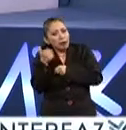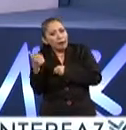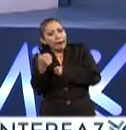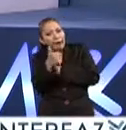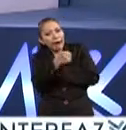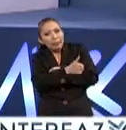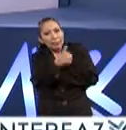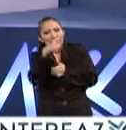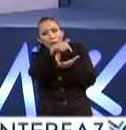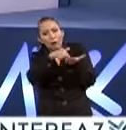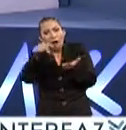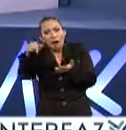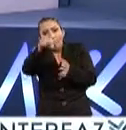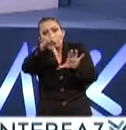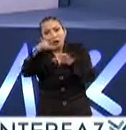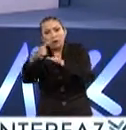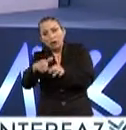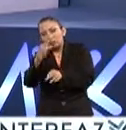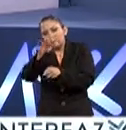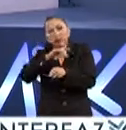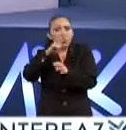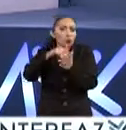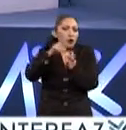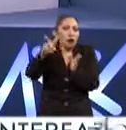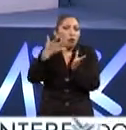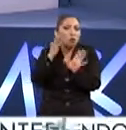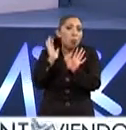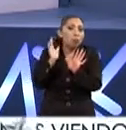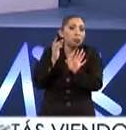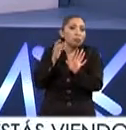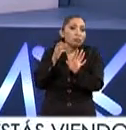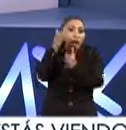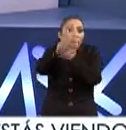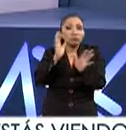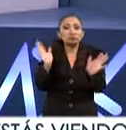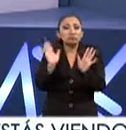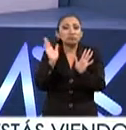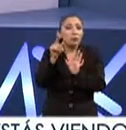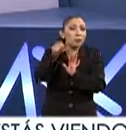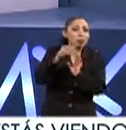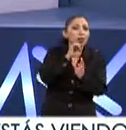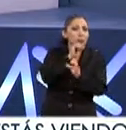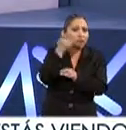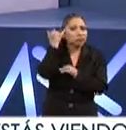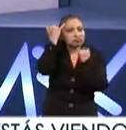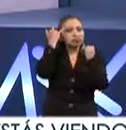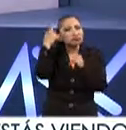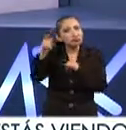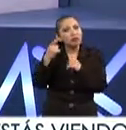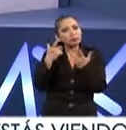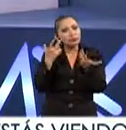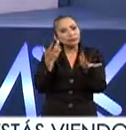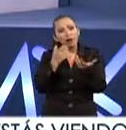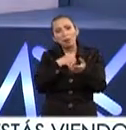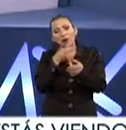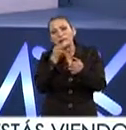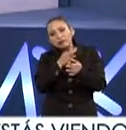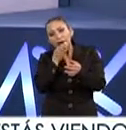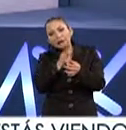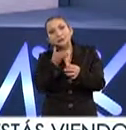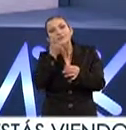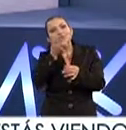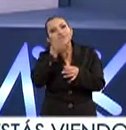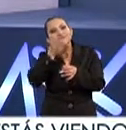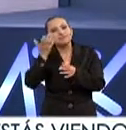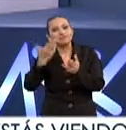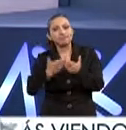cada una de las localidades y en muchos lugares que no son tan comunes pero que también se acercan estas tradiciones tan tan